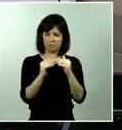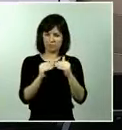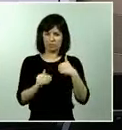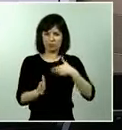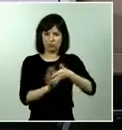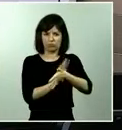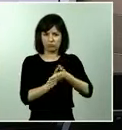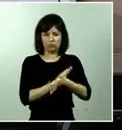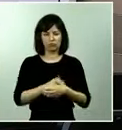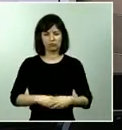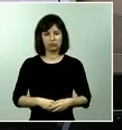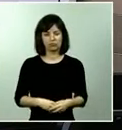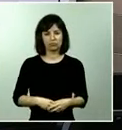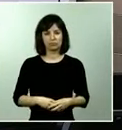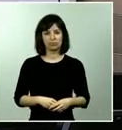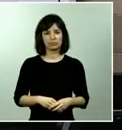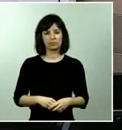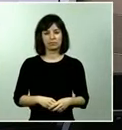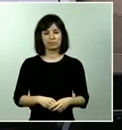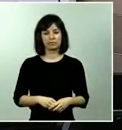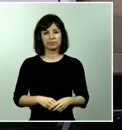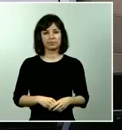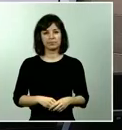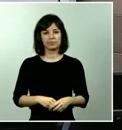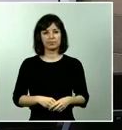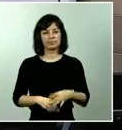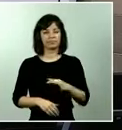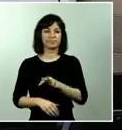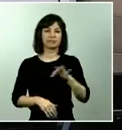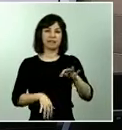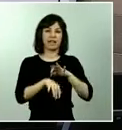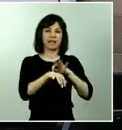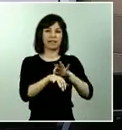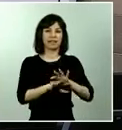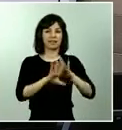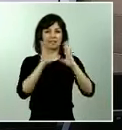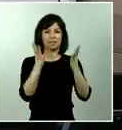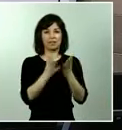es el turno ahora de la agencia internacional AP Associated Press adelante